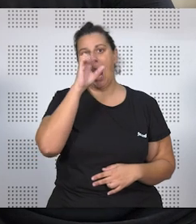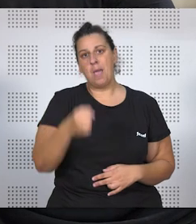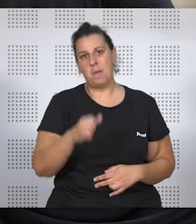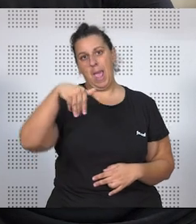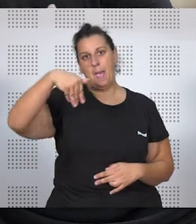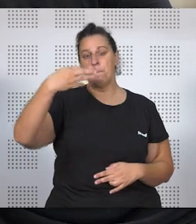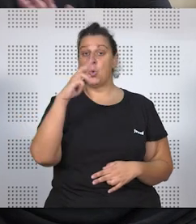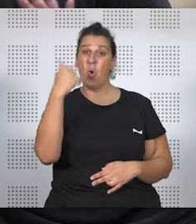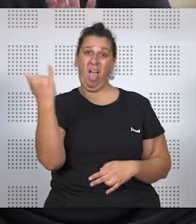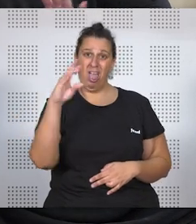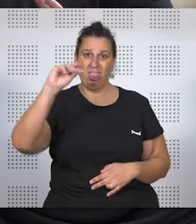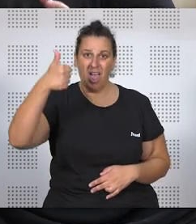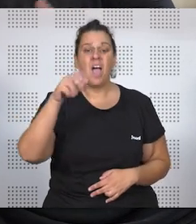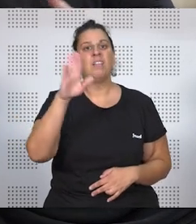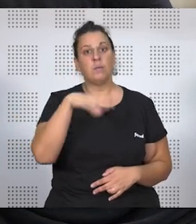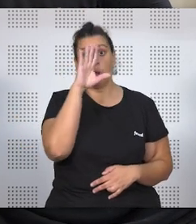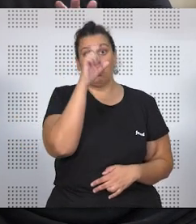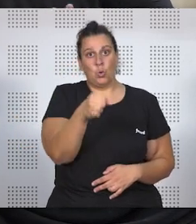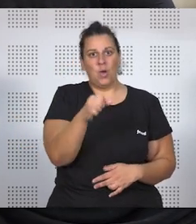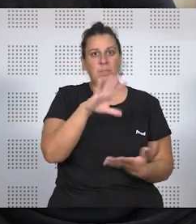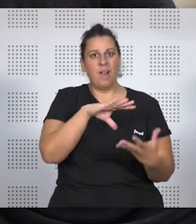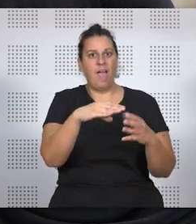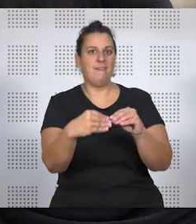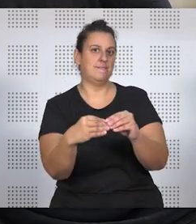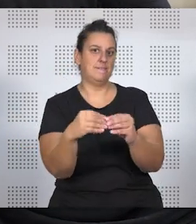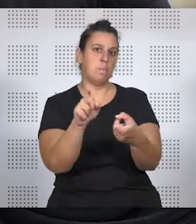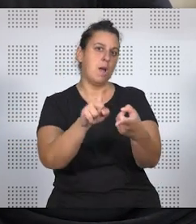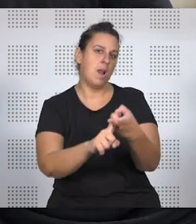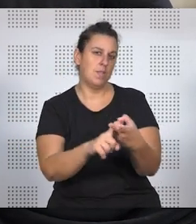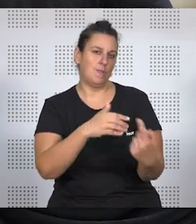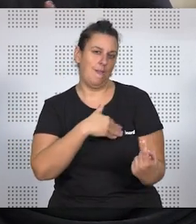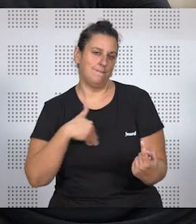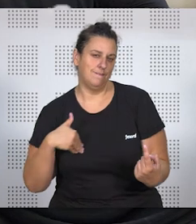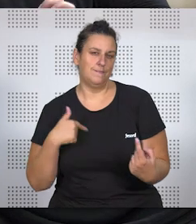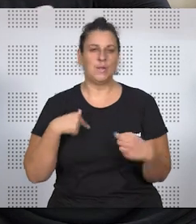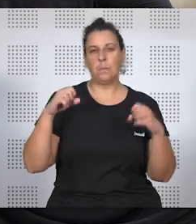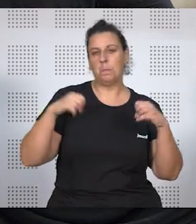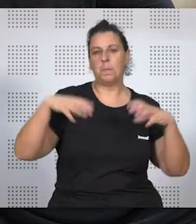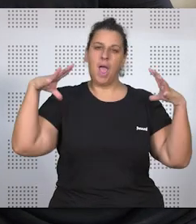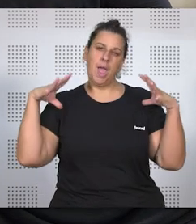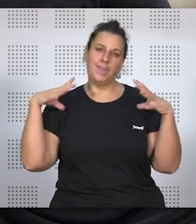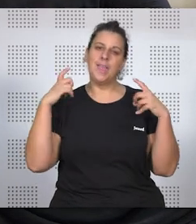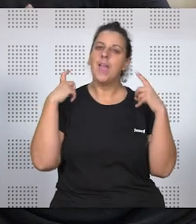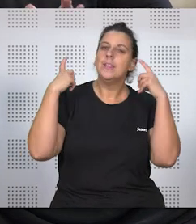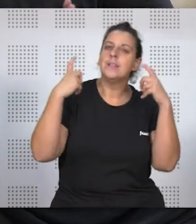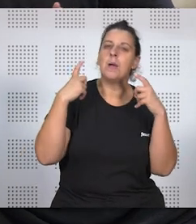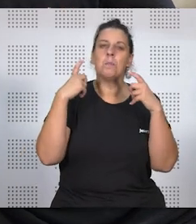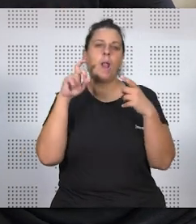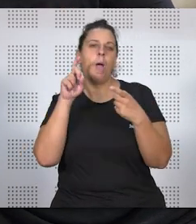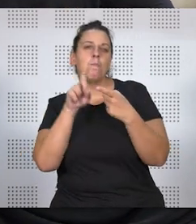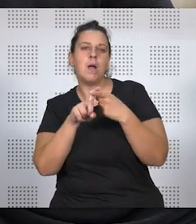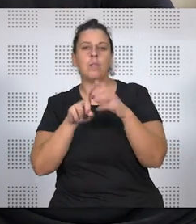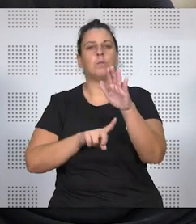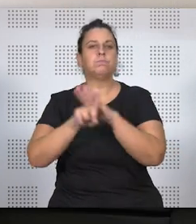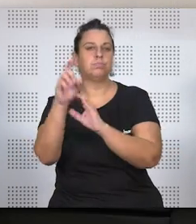Embrujada ya era bruja, pero lo que hacía era amoldarse a los deseos de su marido e intentar utilizar sus dotes mágicas para que su marido prosperara en el